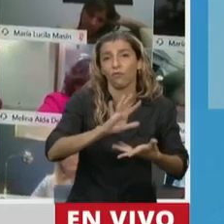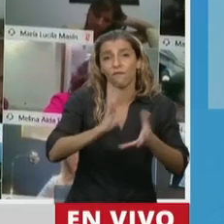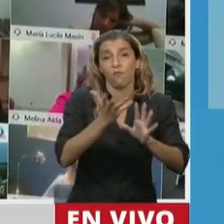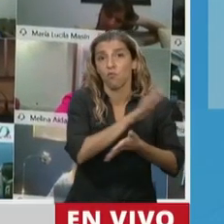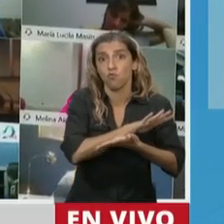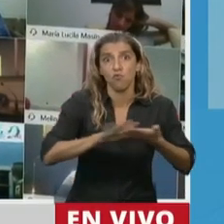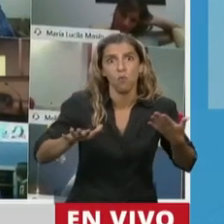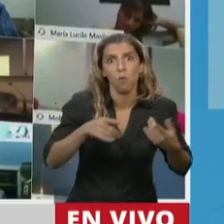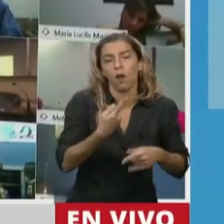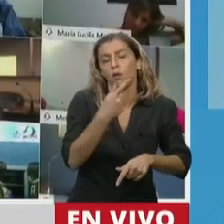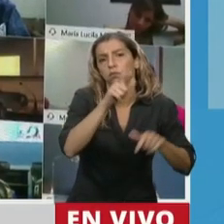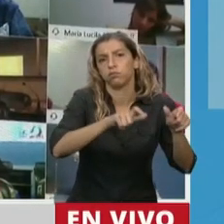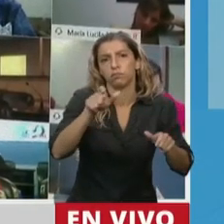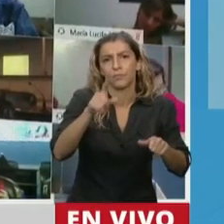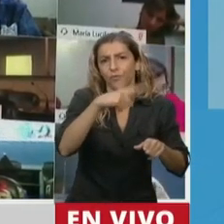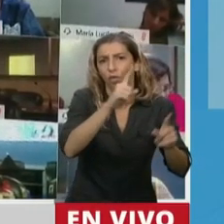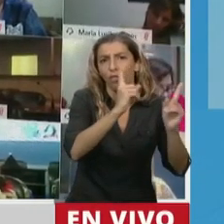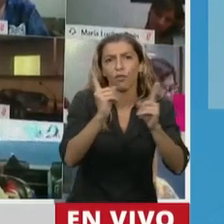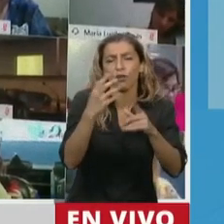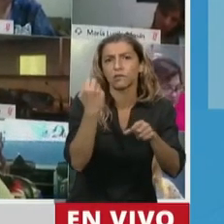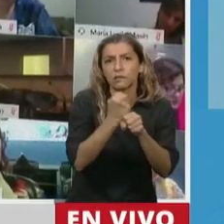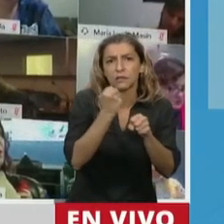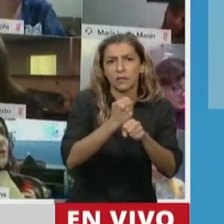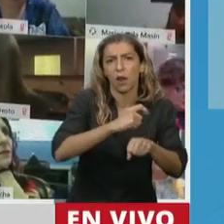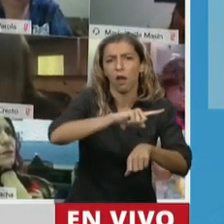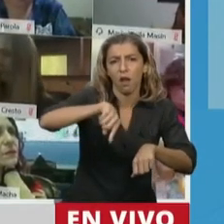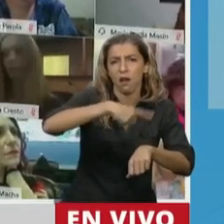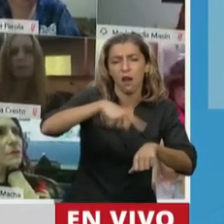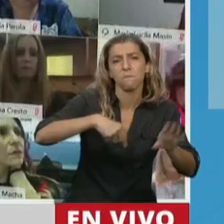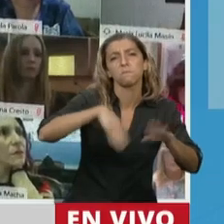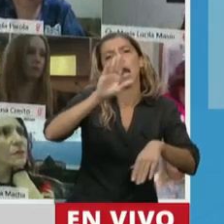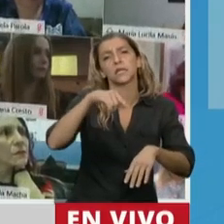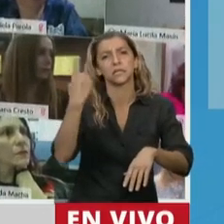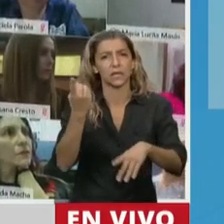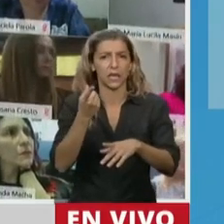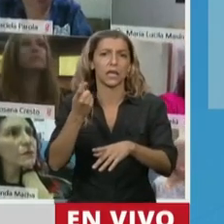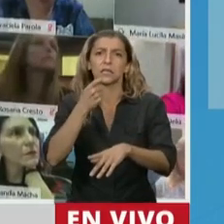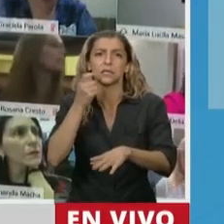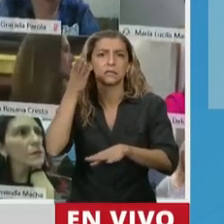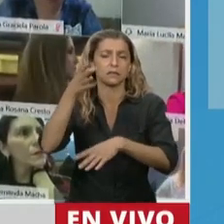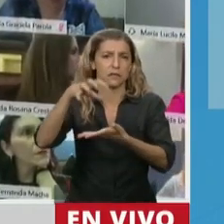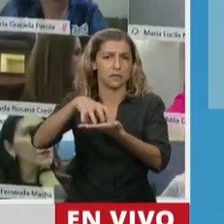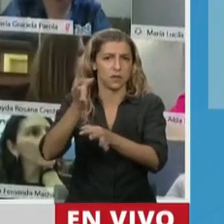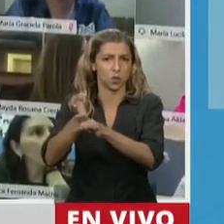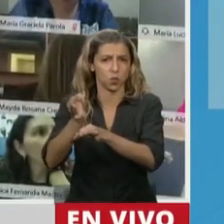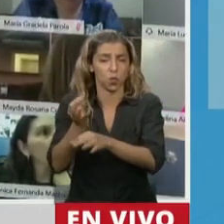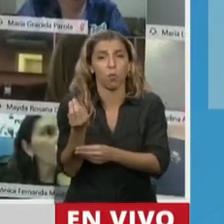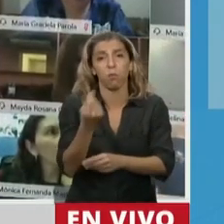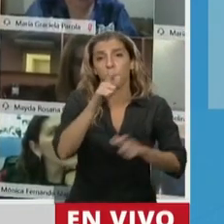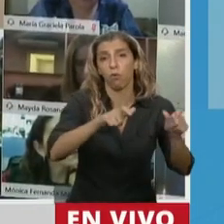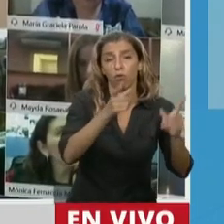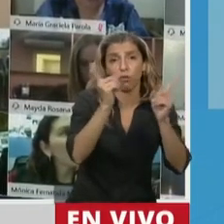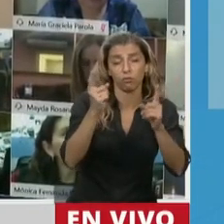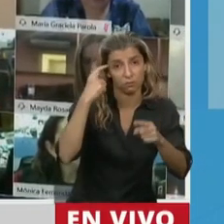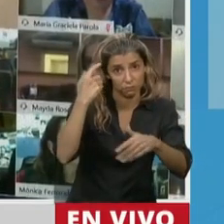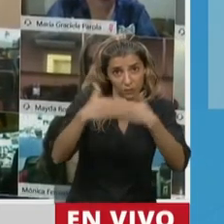funcione miles de docentes que a lo largo del país trabajan desde sus hogares con una carga horaria